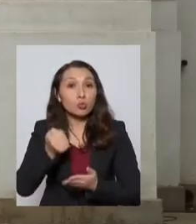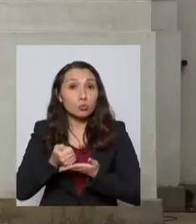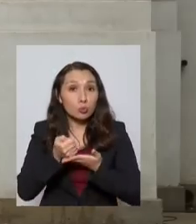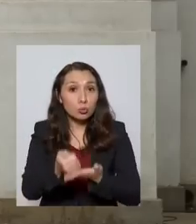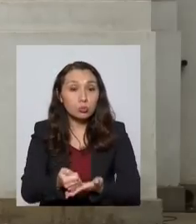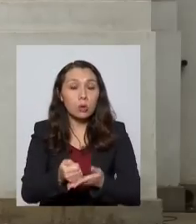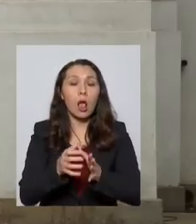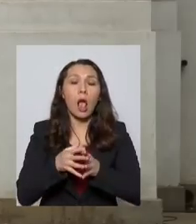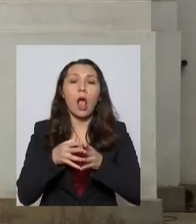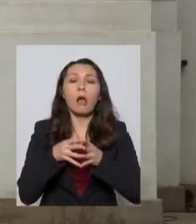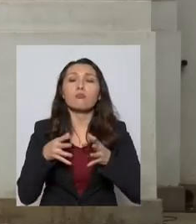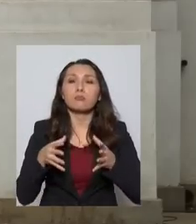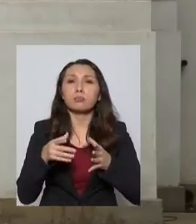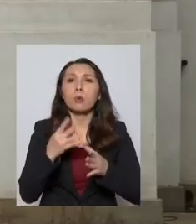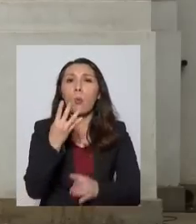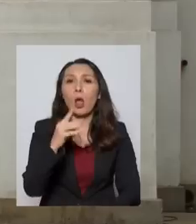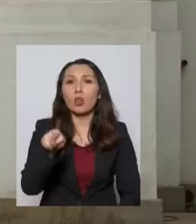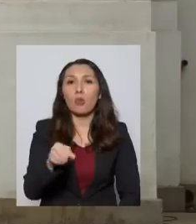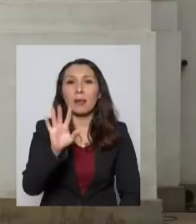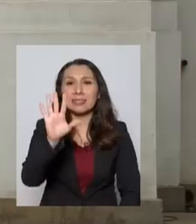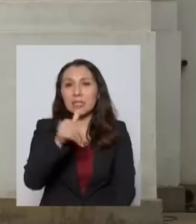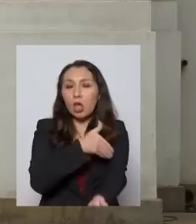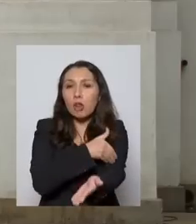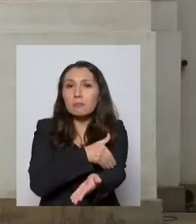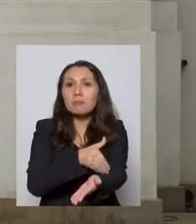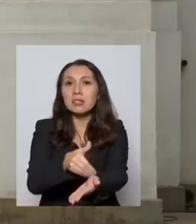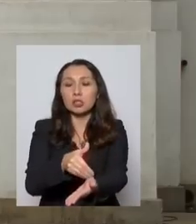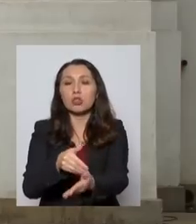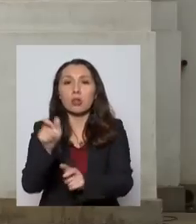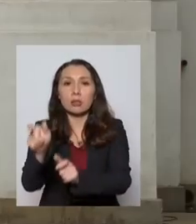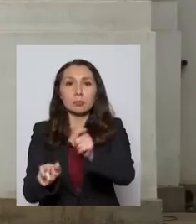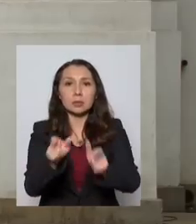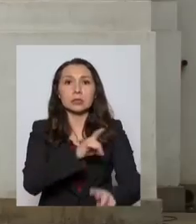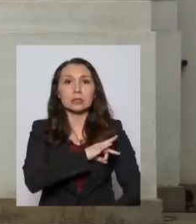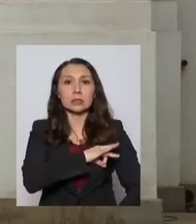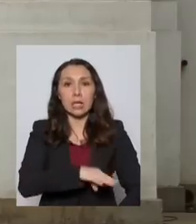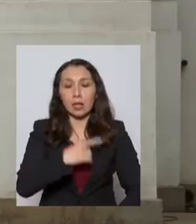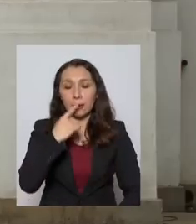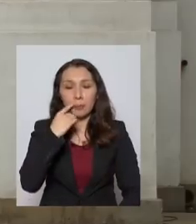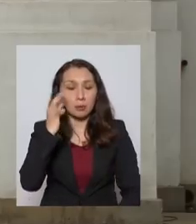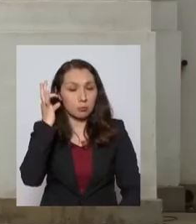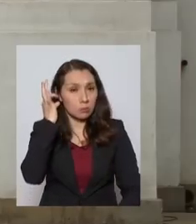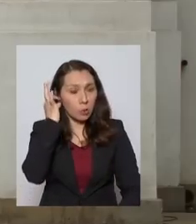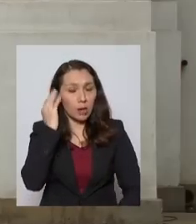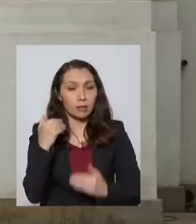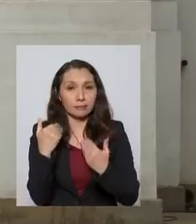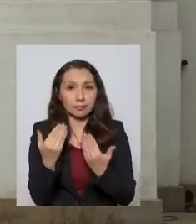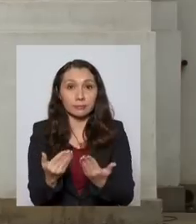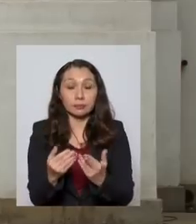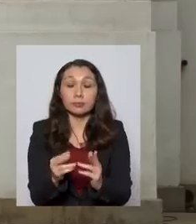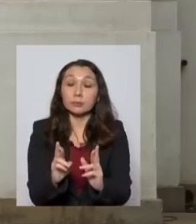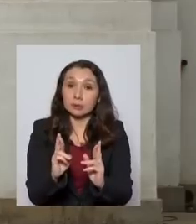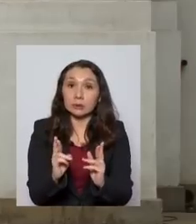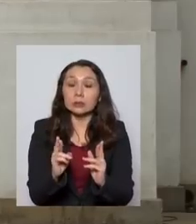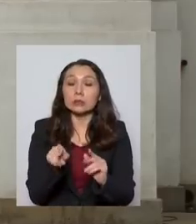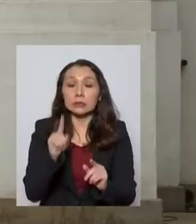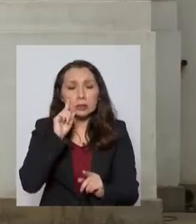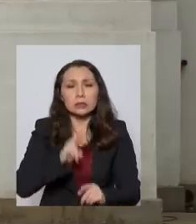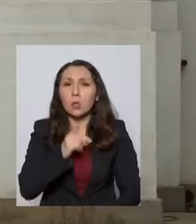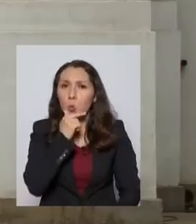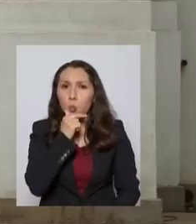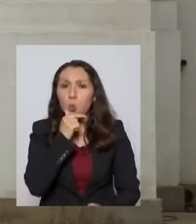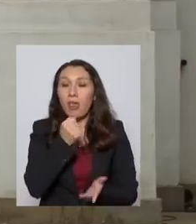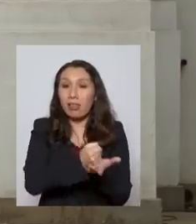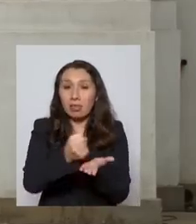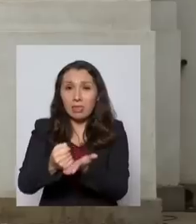a favorecer a 4,5 millones de chilenas y chilenos. Esperamos sin duda que